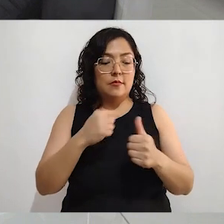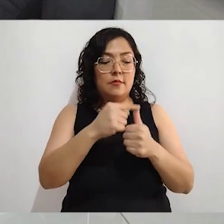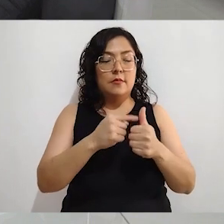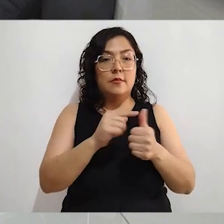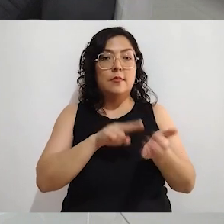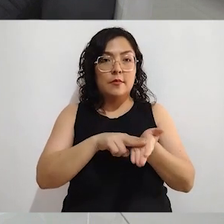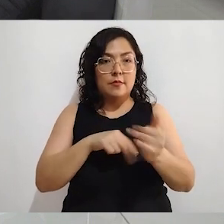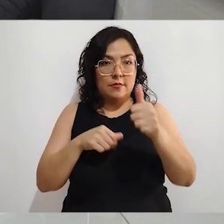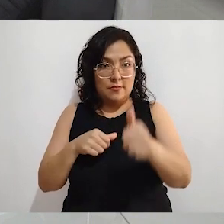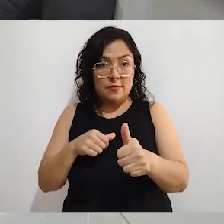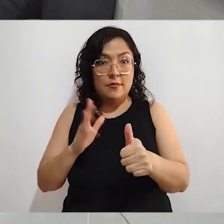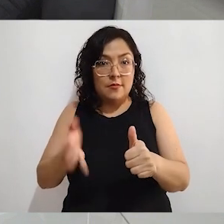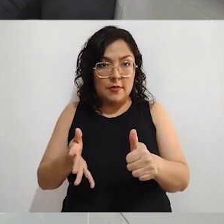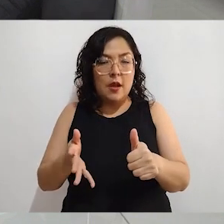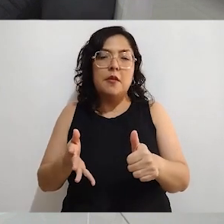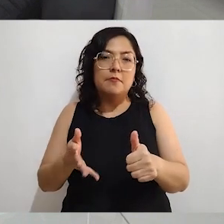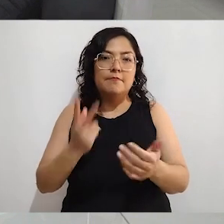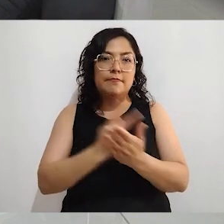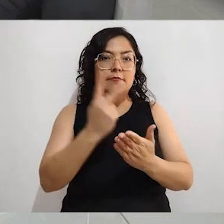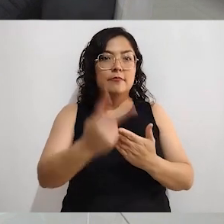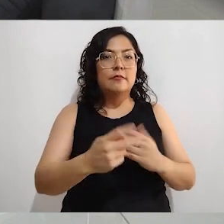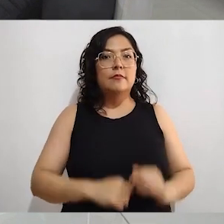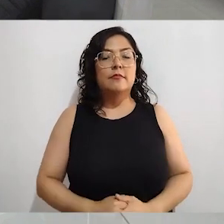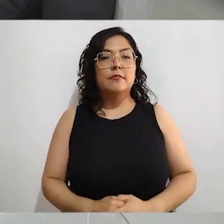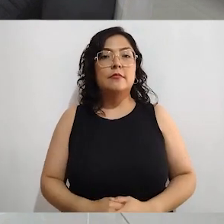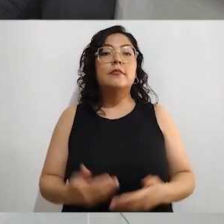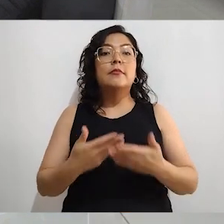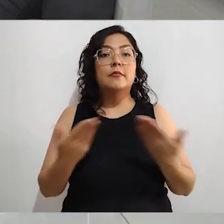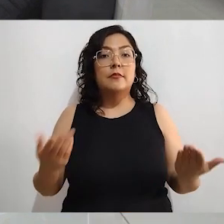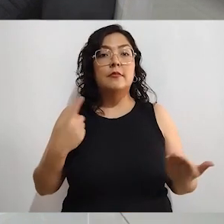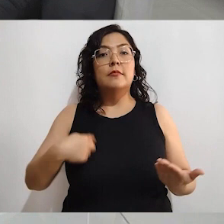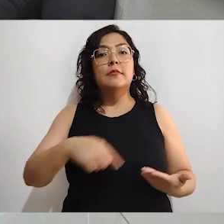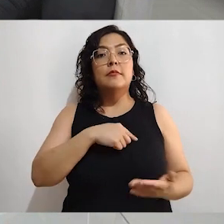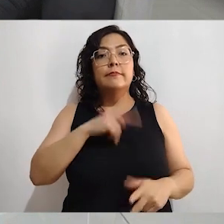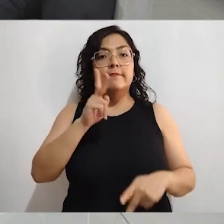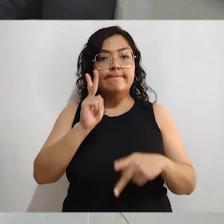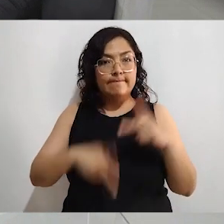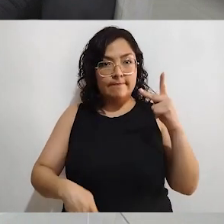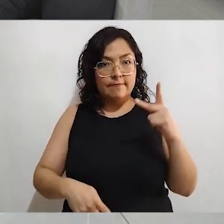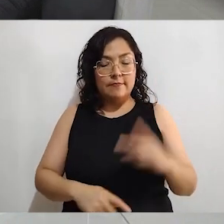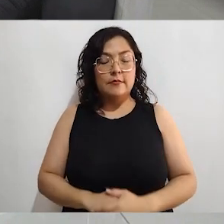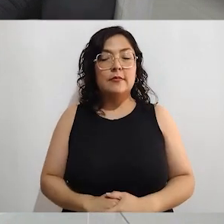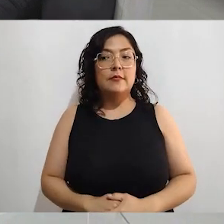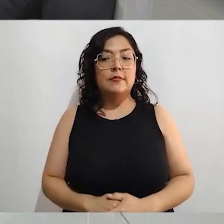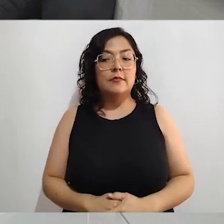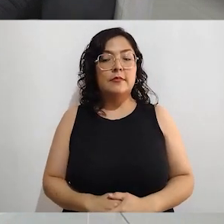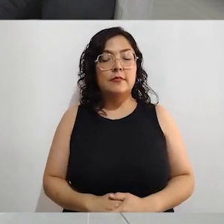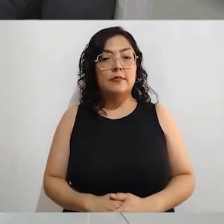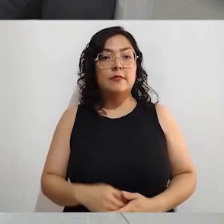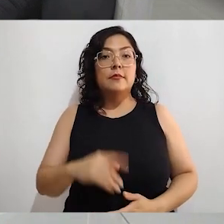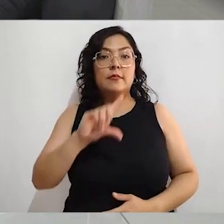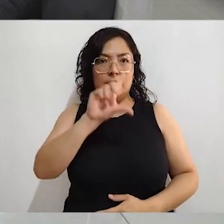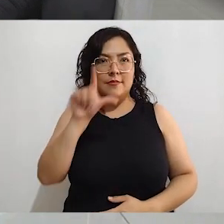promoción en ese sentido. Vamos a una pausa, aquí a la urna, vamos a una pequeña pausa y enseguida